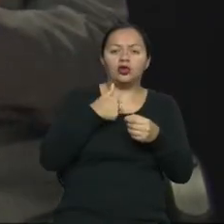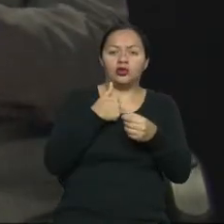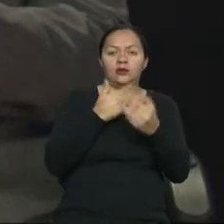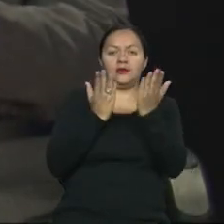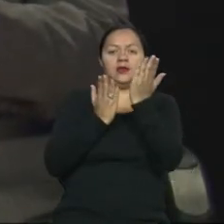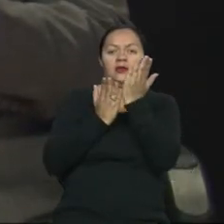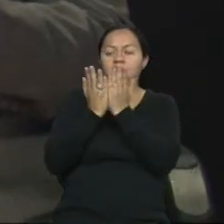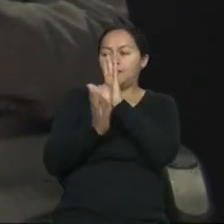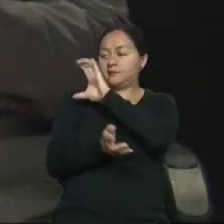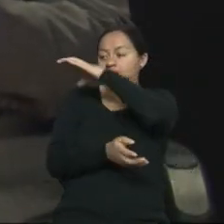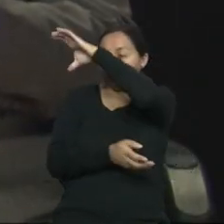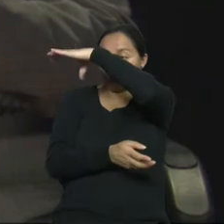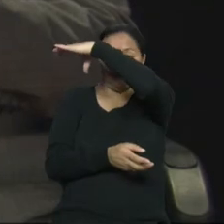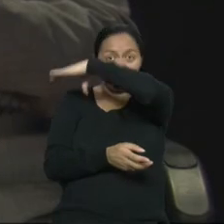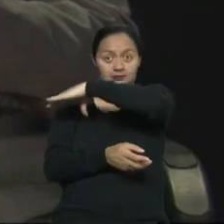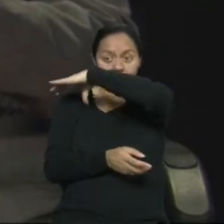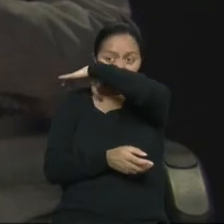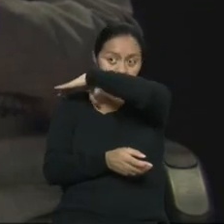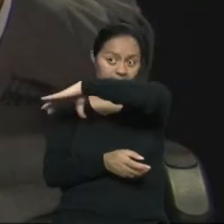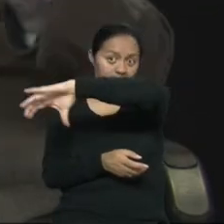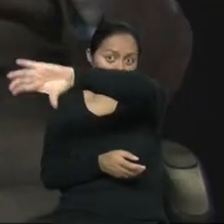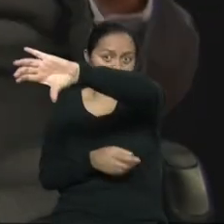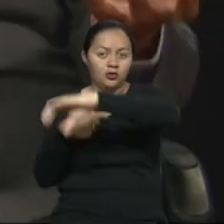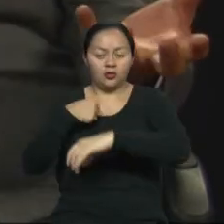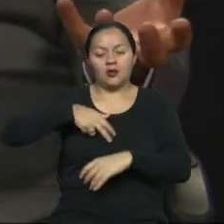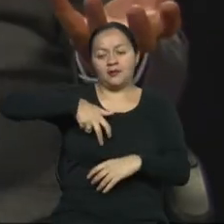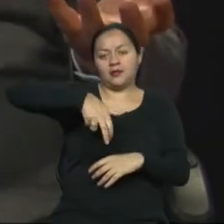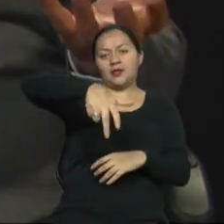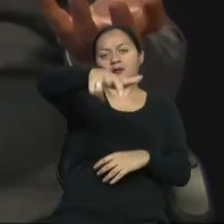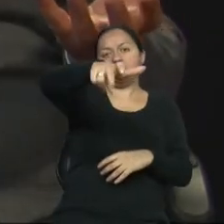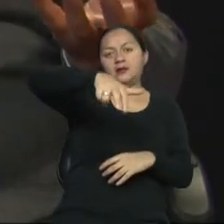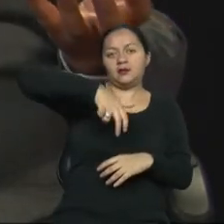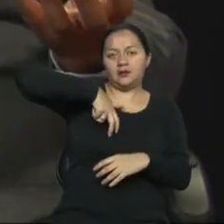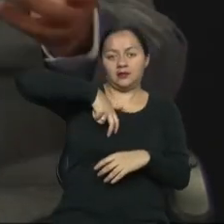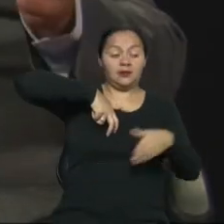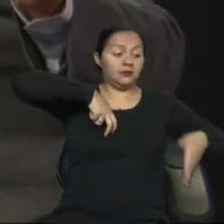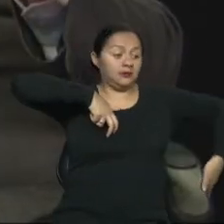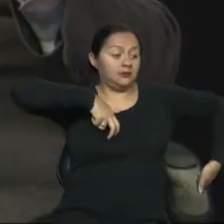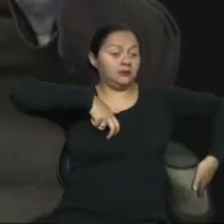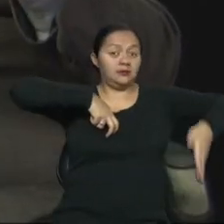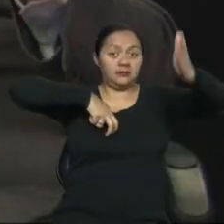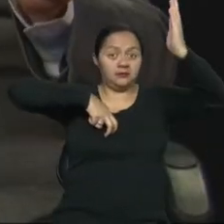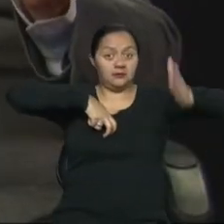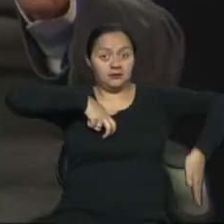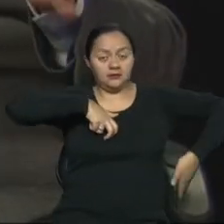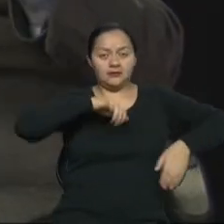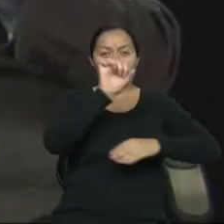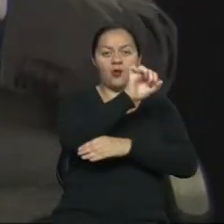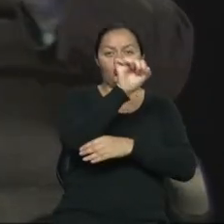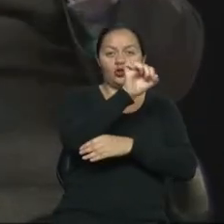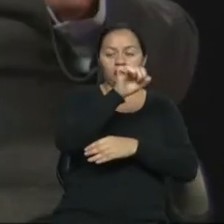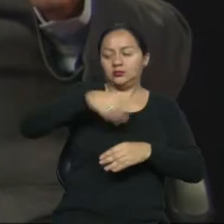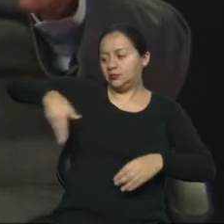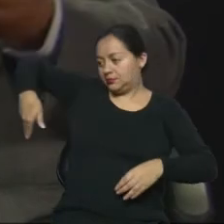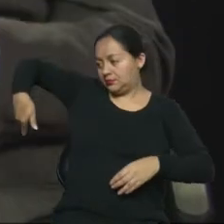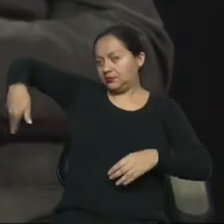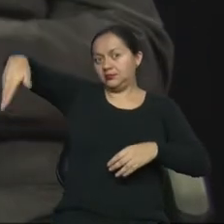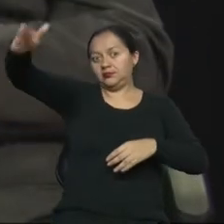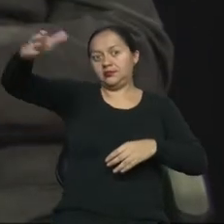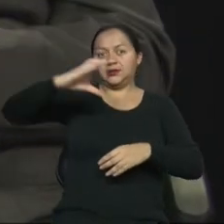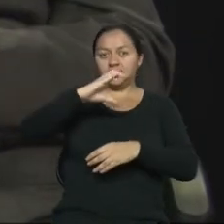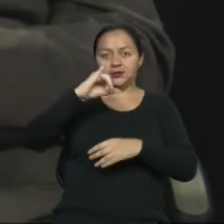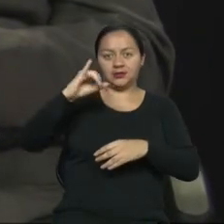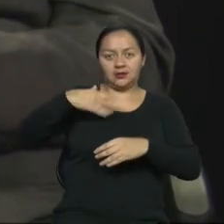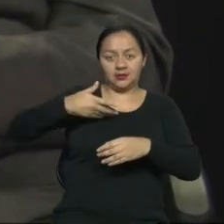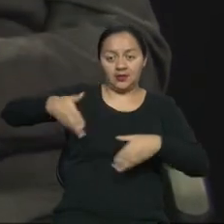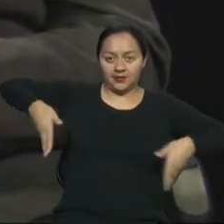tránsito, que es para peatones, y la de mobiliario urbano. Ahí tendré las bandas que delimitan entre sí y